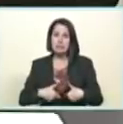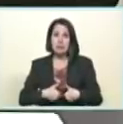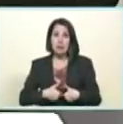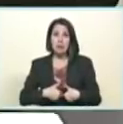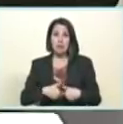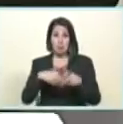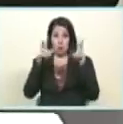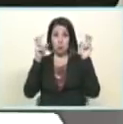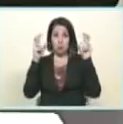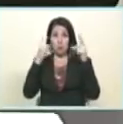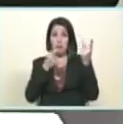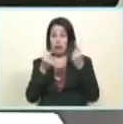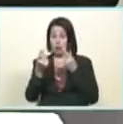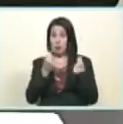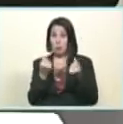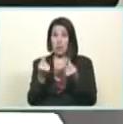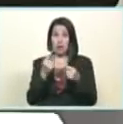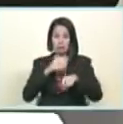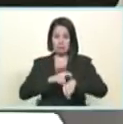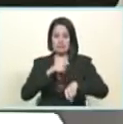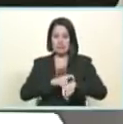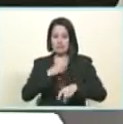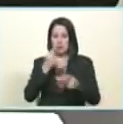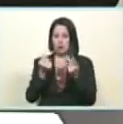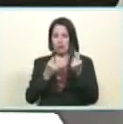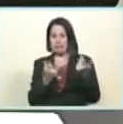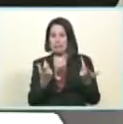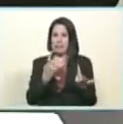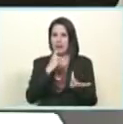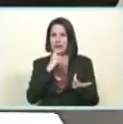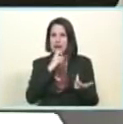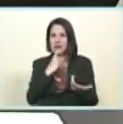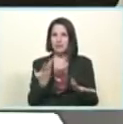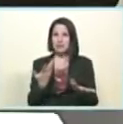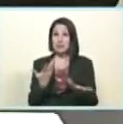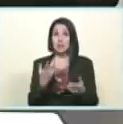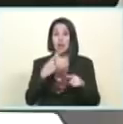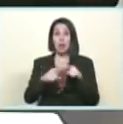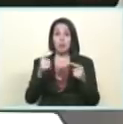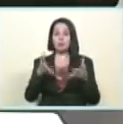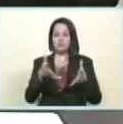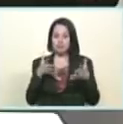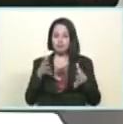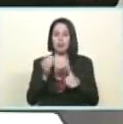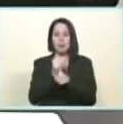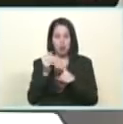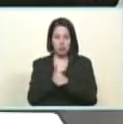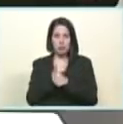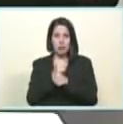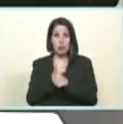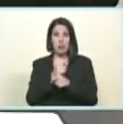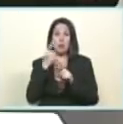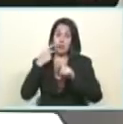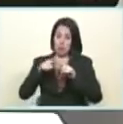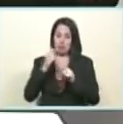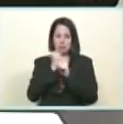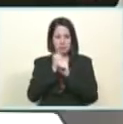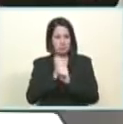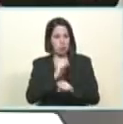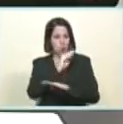porque es una nueva economía y los tiempos en economía a veces son complejos son más lentos pero lo vamos a lograr mientras lo logramos